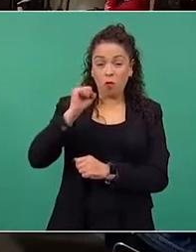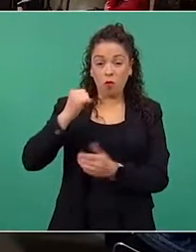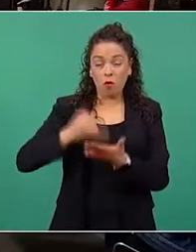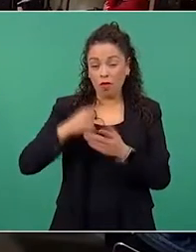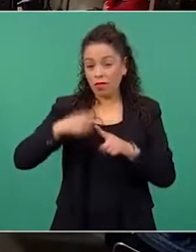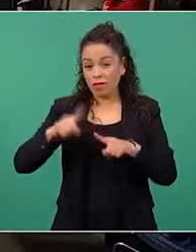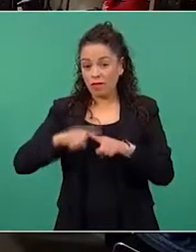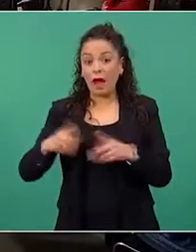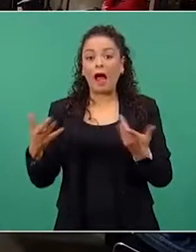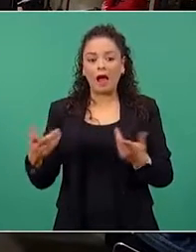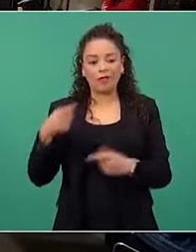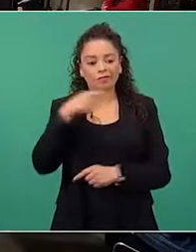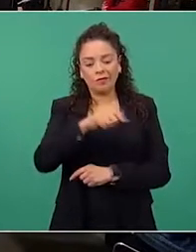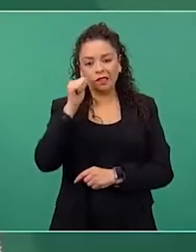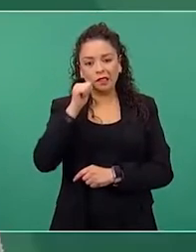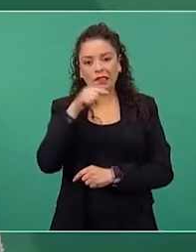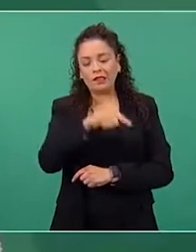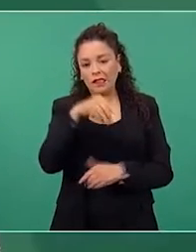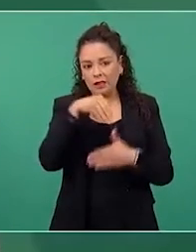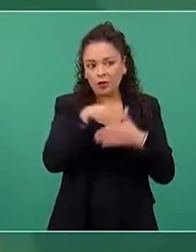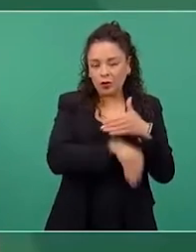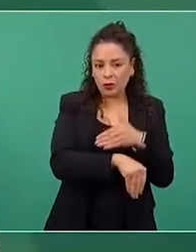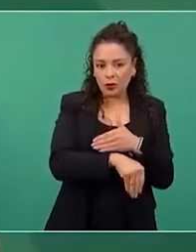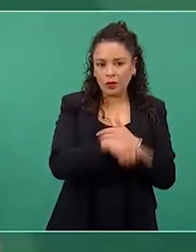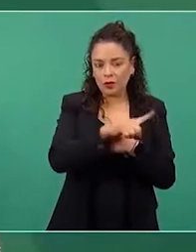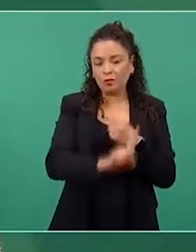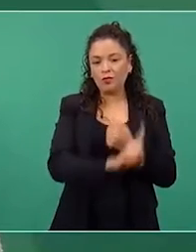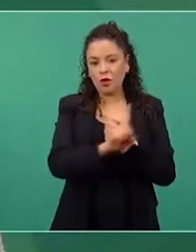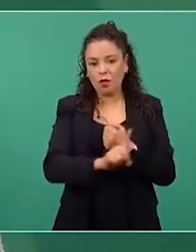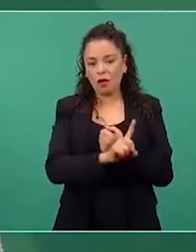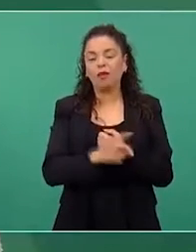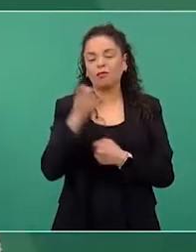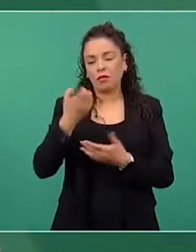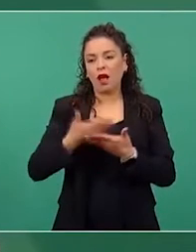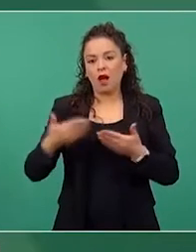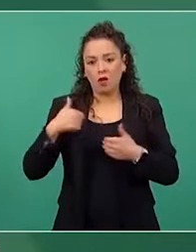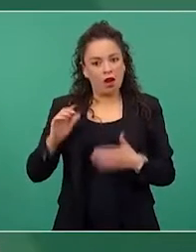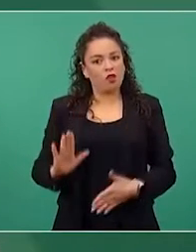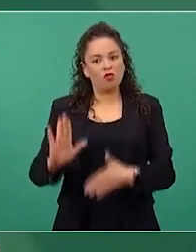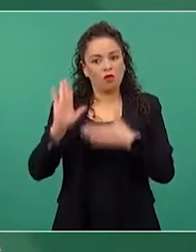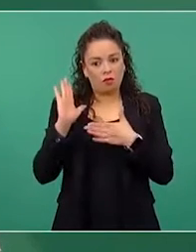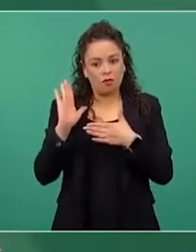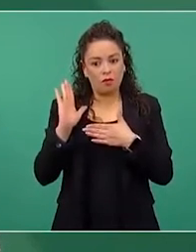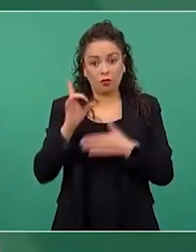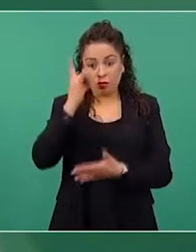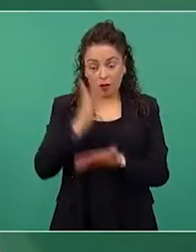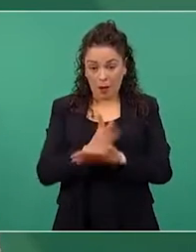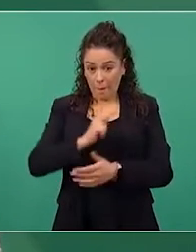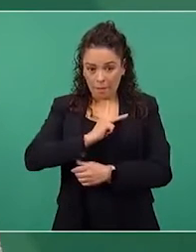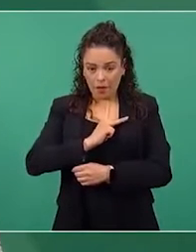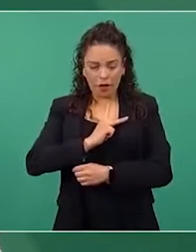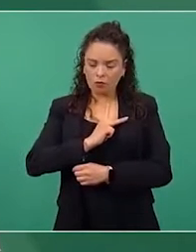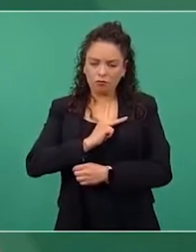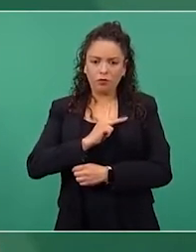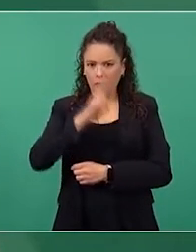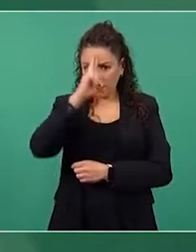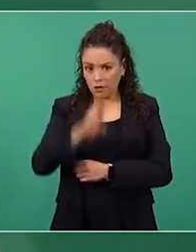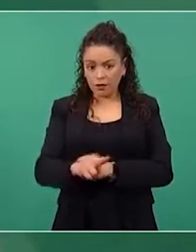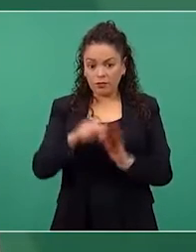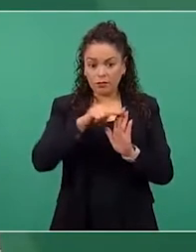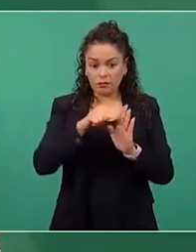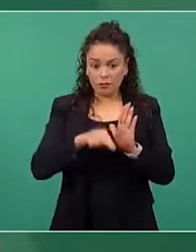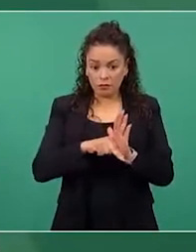sector. Entonces, mi compromiso, como ya lo señalaba, y no solamente el mío, sino del mandato normativo o el